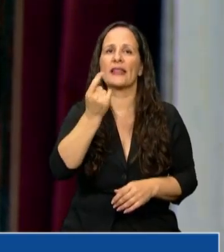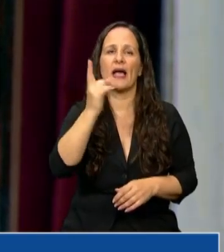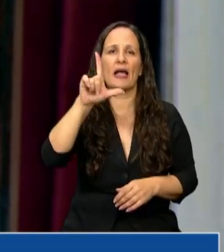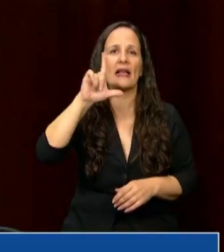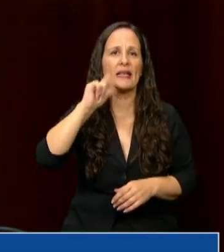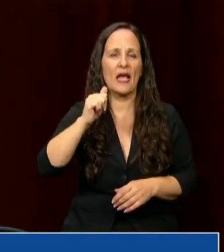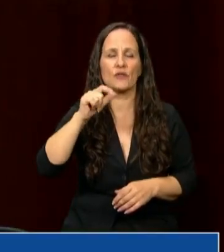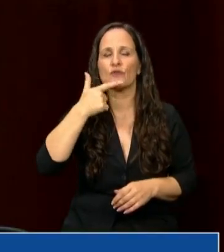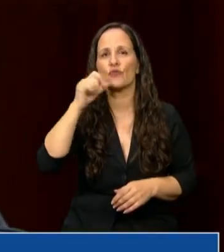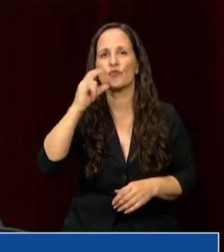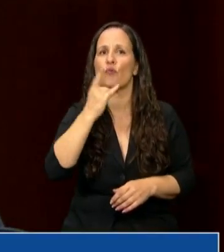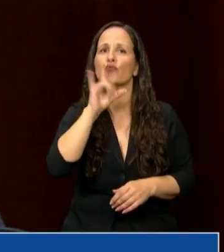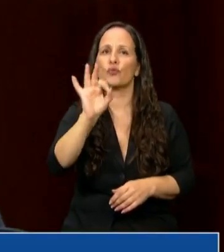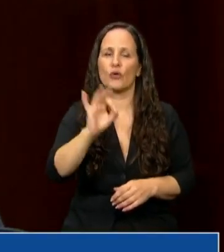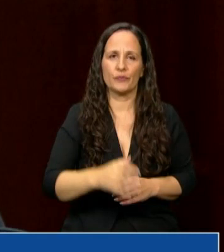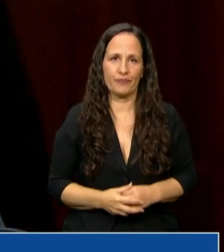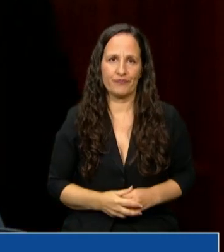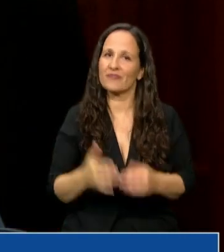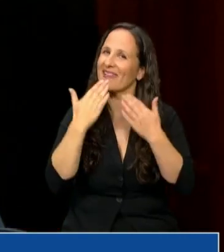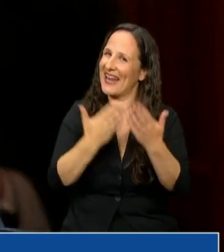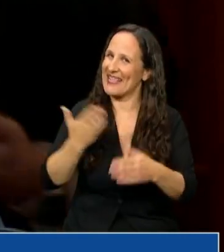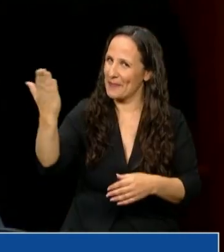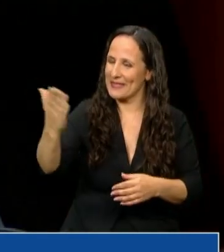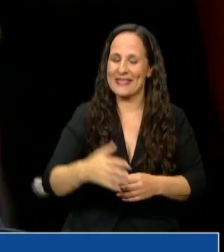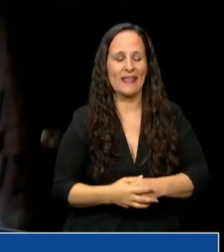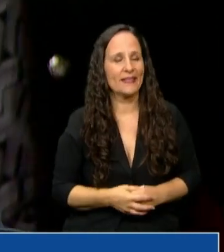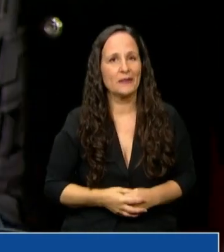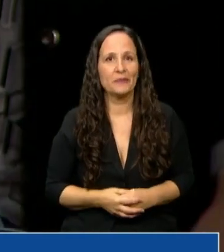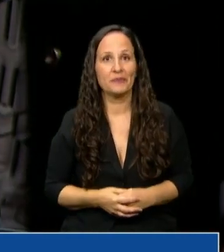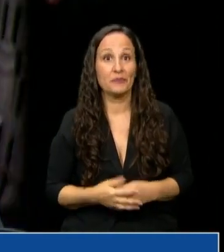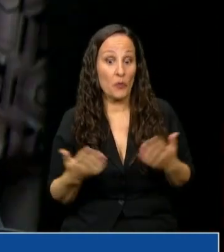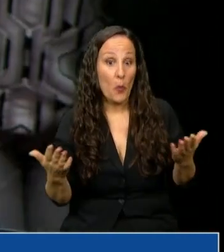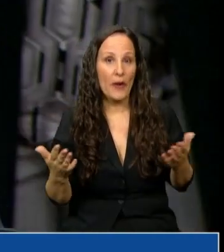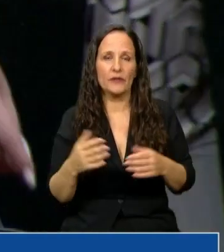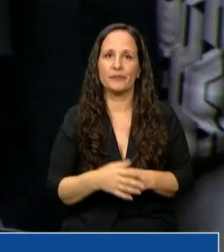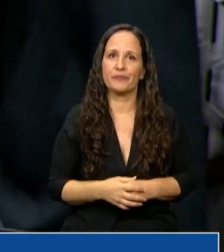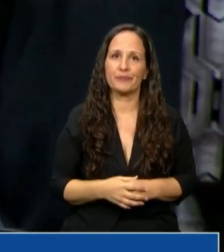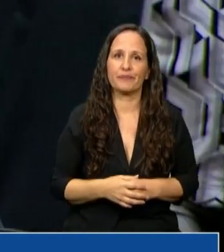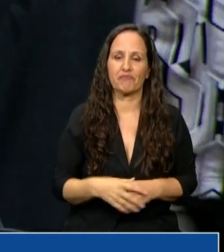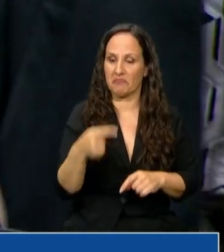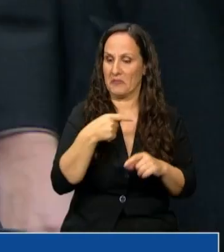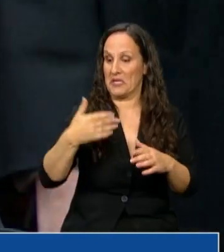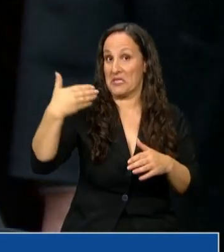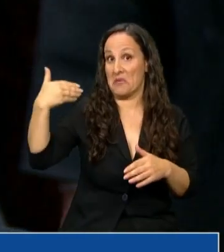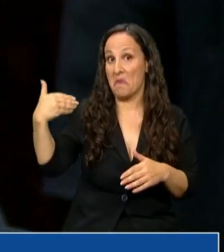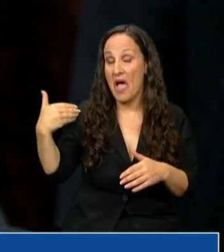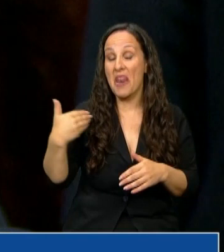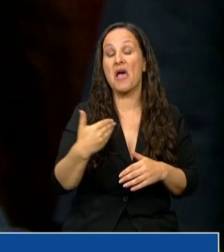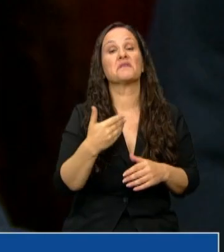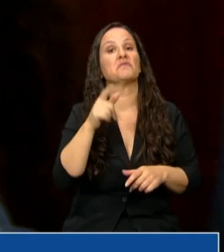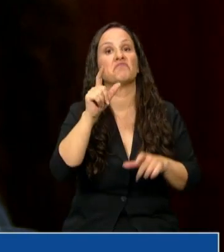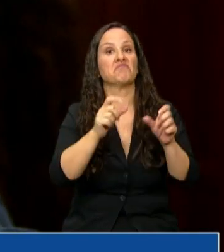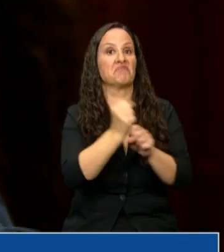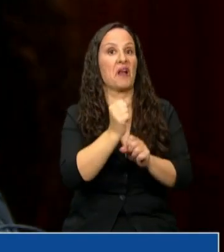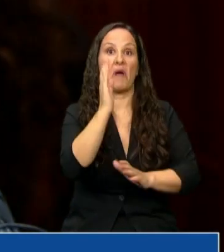Gracias, Presidente. Bueno, hace unas semanas los trabajadores y trabajadoras registrados